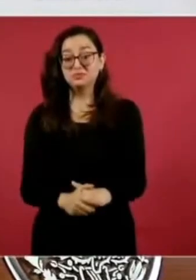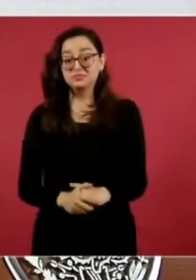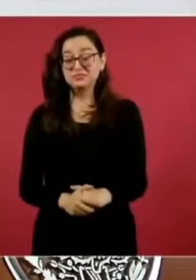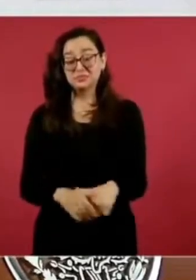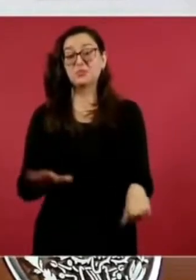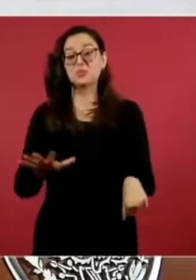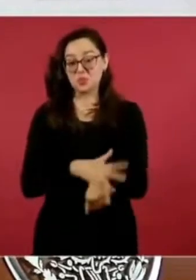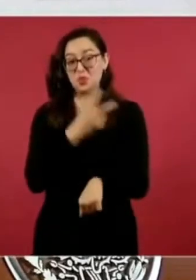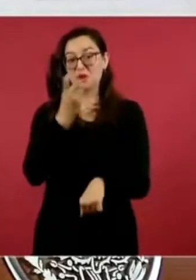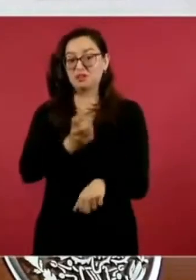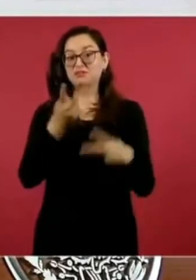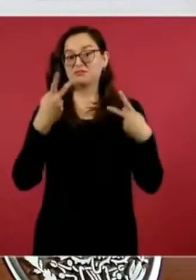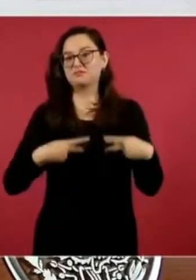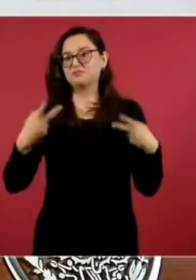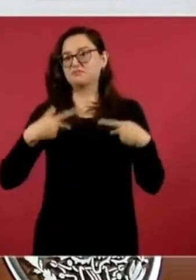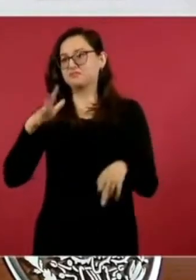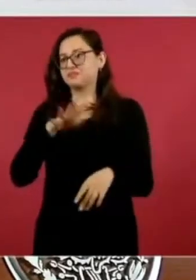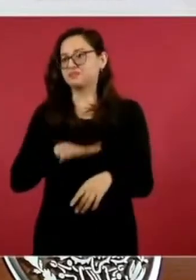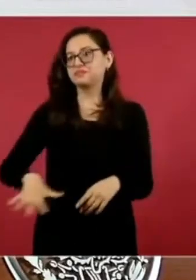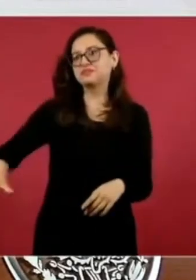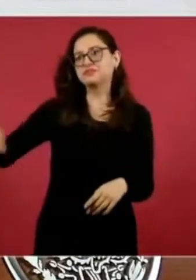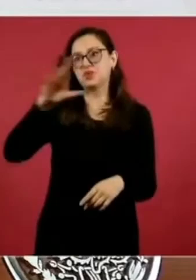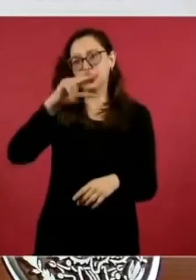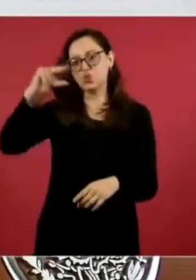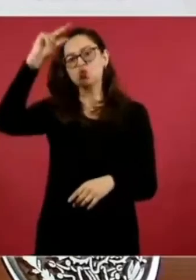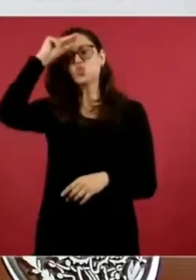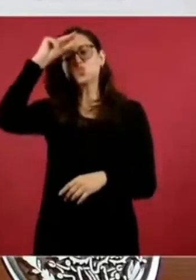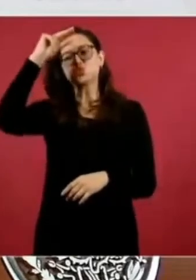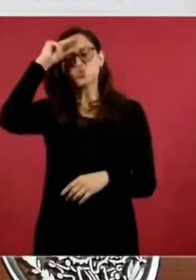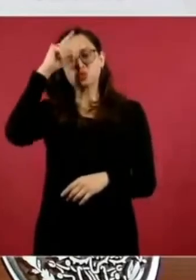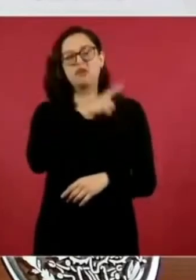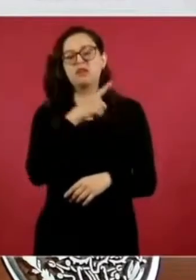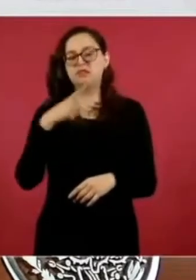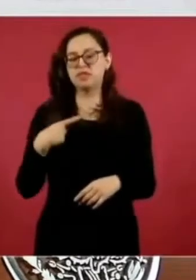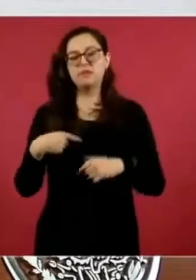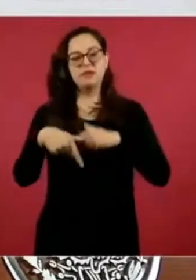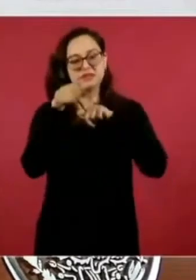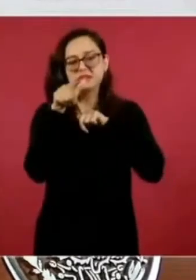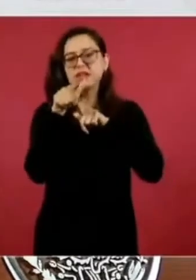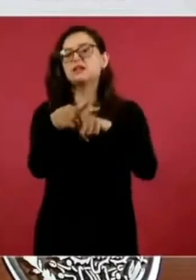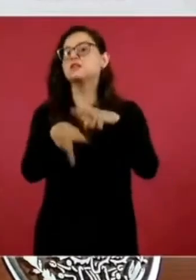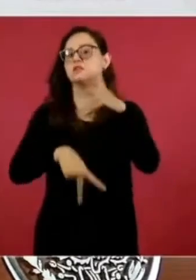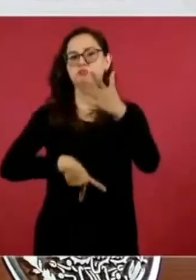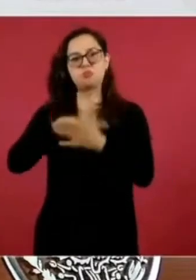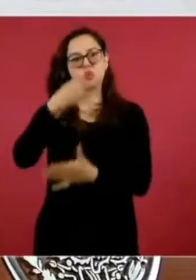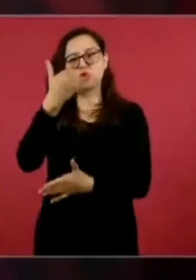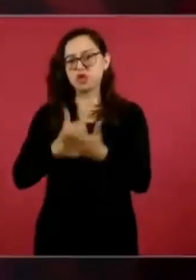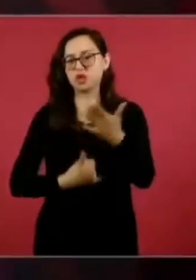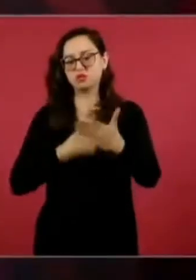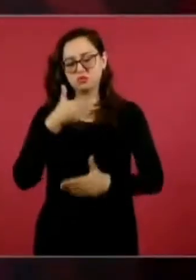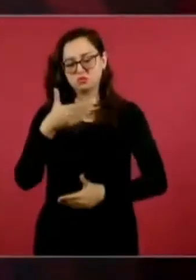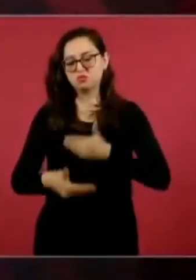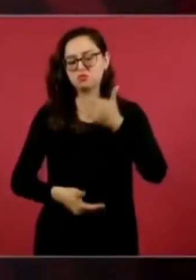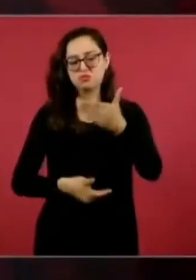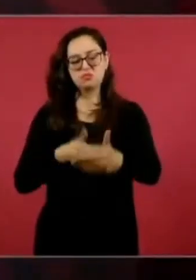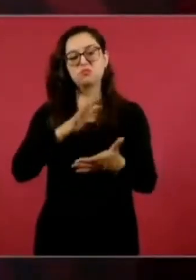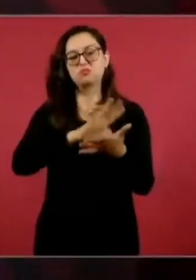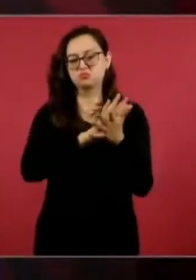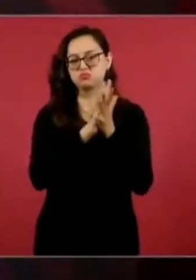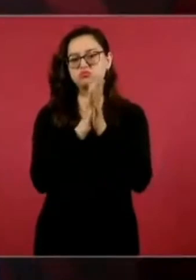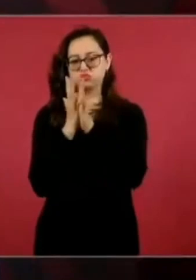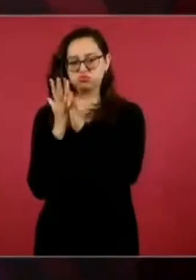del pueblo de México de darle continuidad al proceso de transformación,